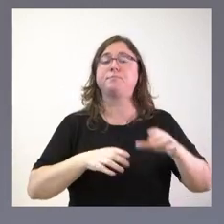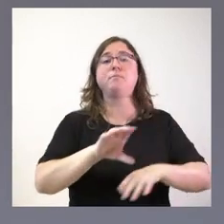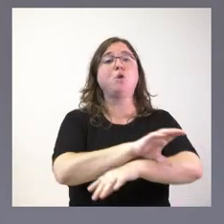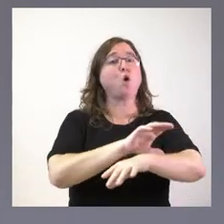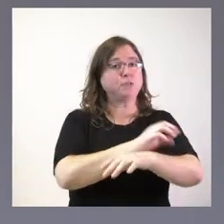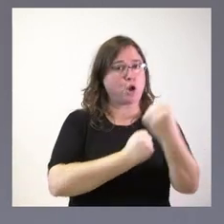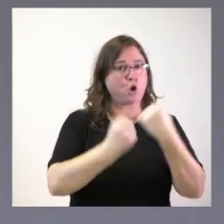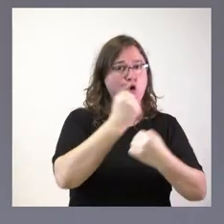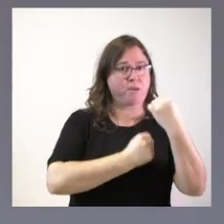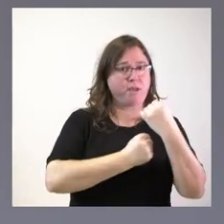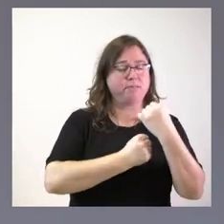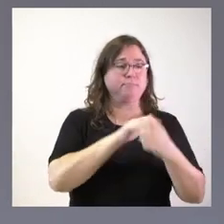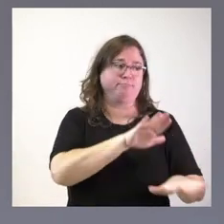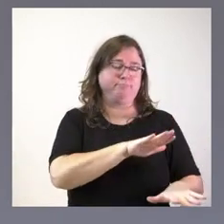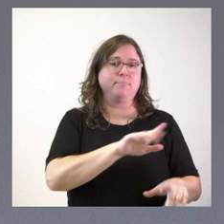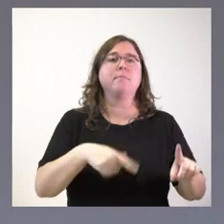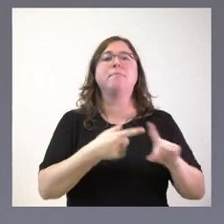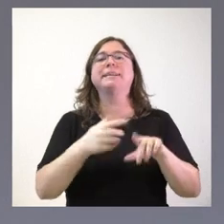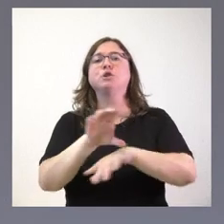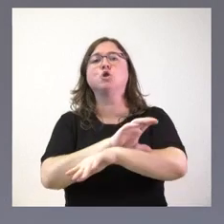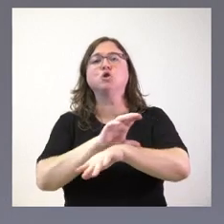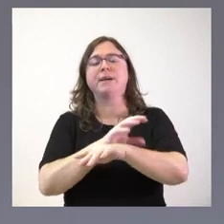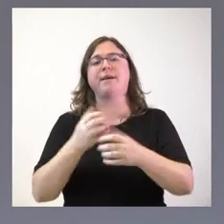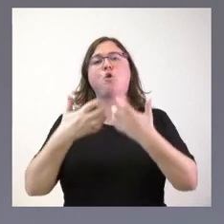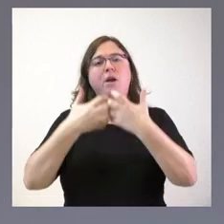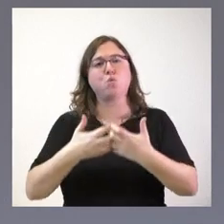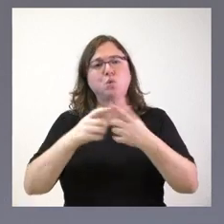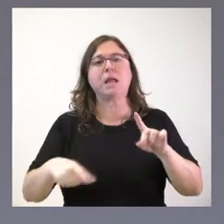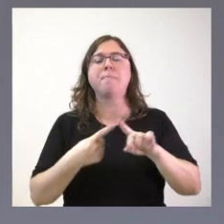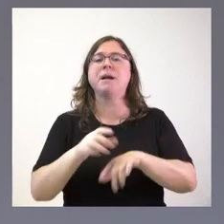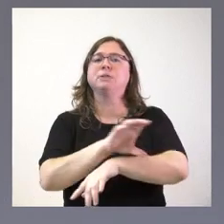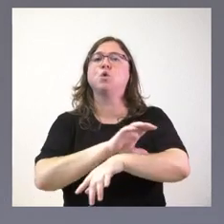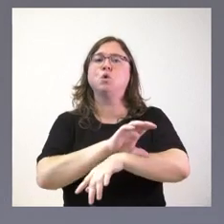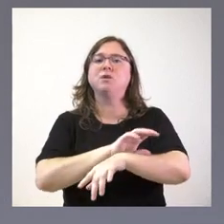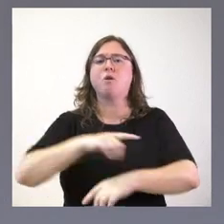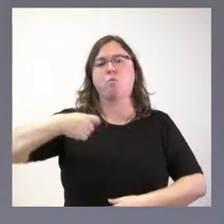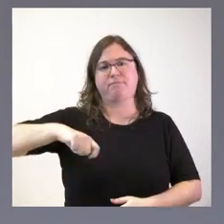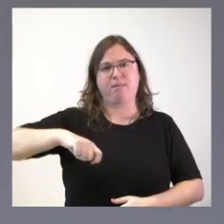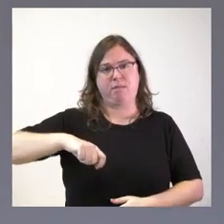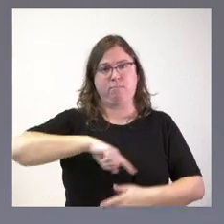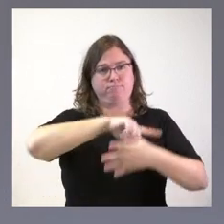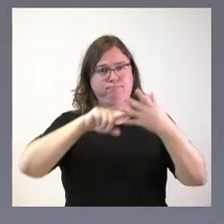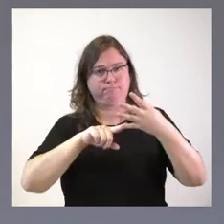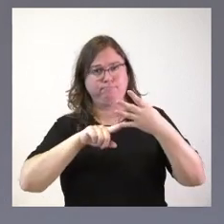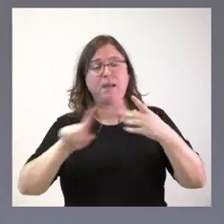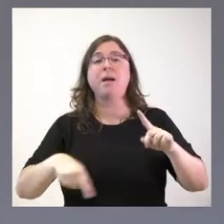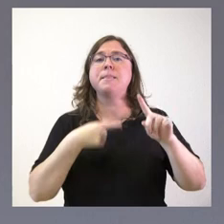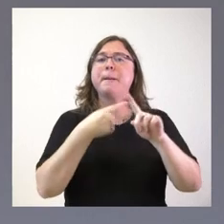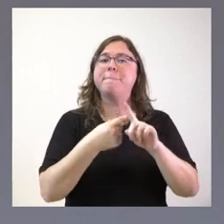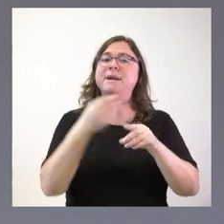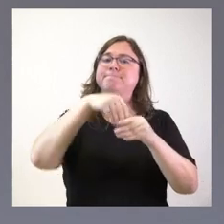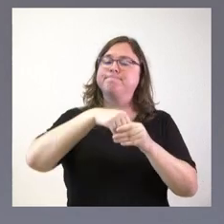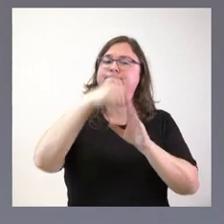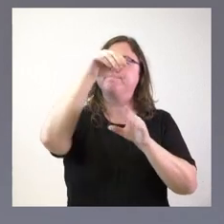Economía, aquí presente, por el consejero de Industria y por el consejero de Presidencia. Además, contará entre sus